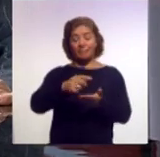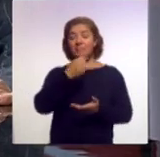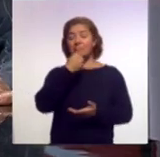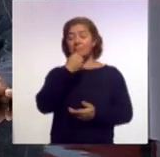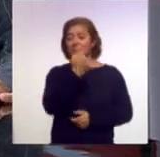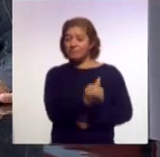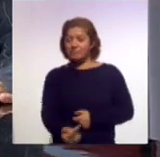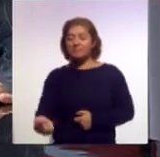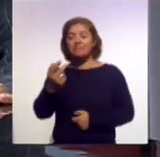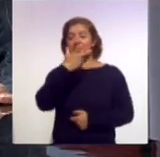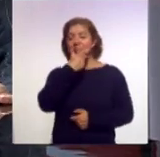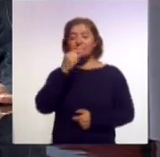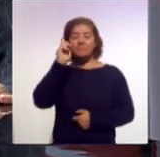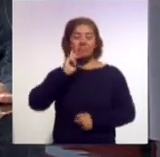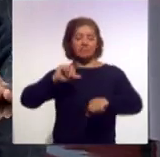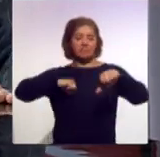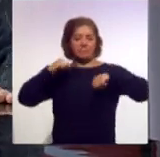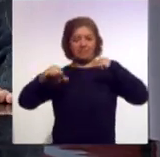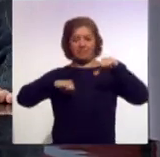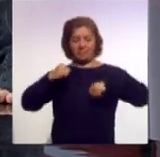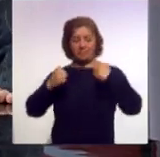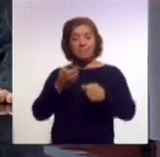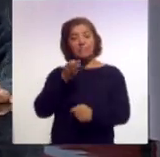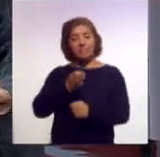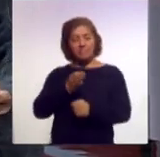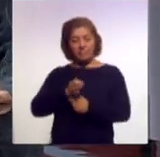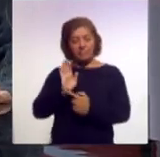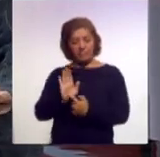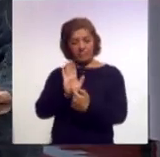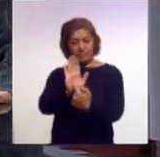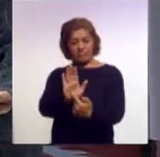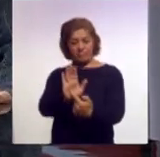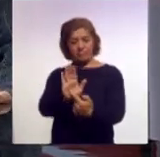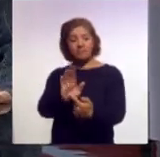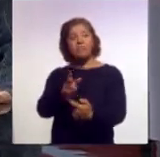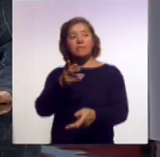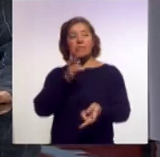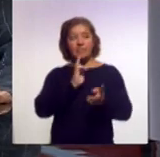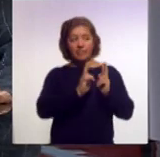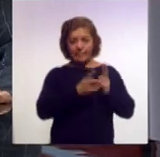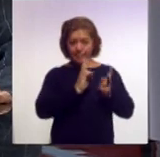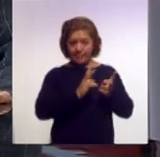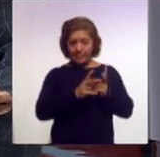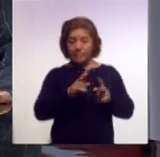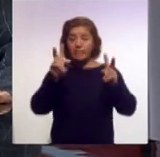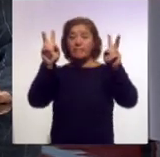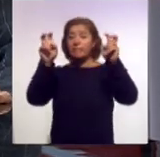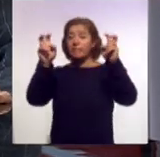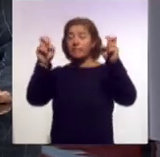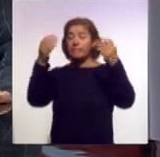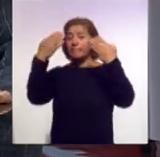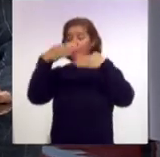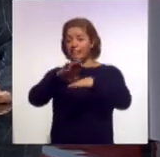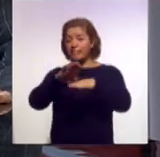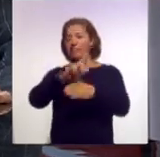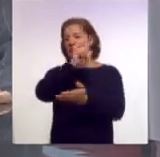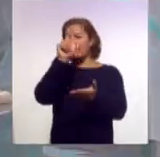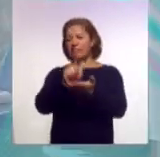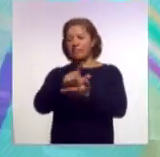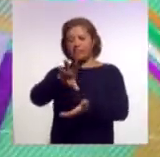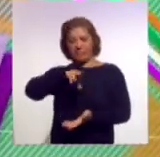Niñas, Niños y Adolescentes. En esta ocasión le presentamos la conversación con el tema de la ley de adopciones.